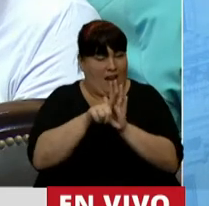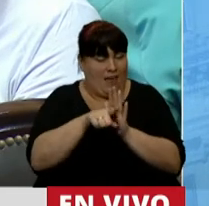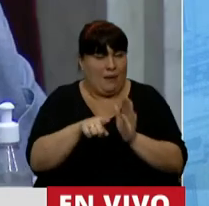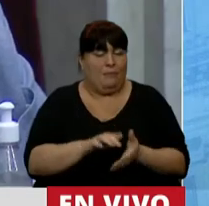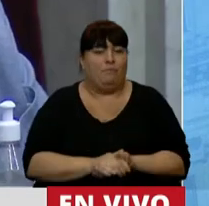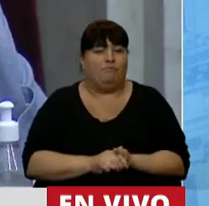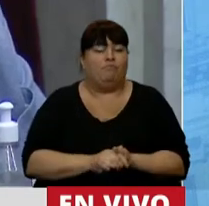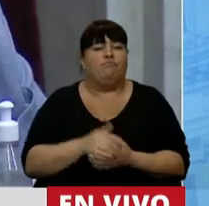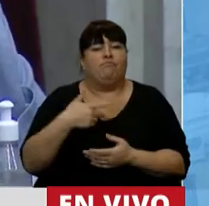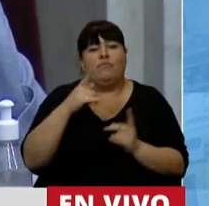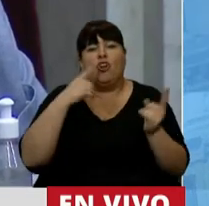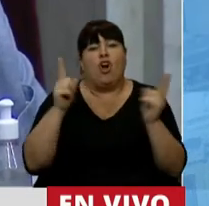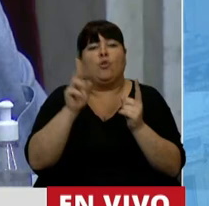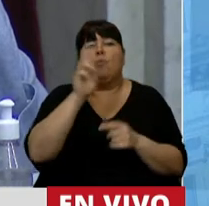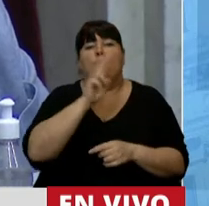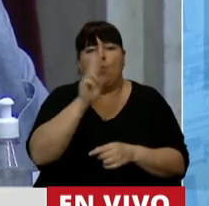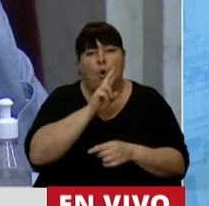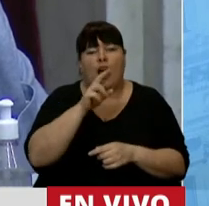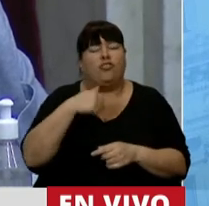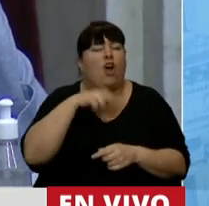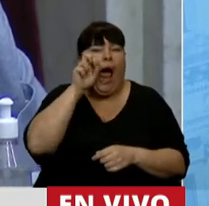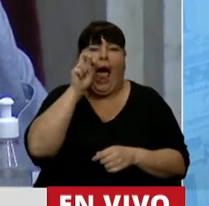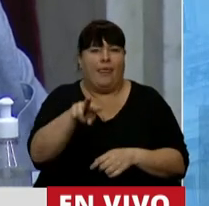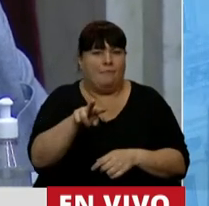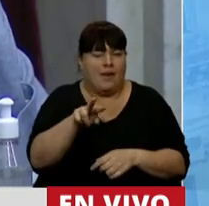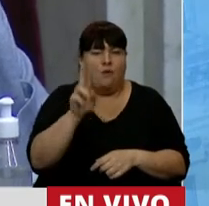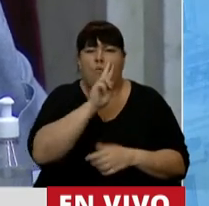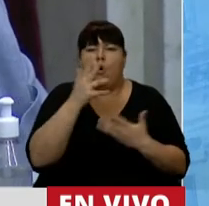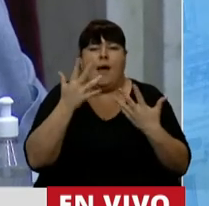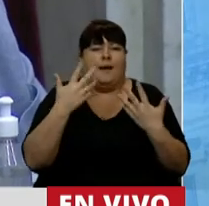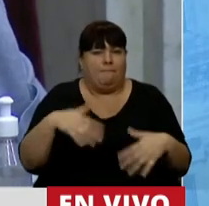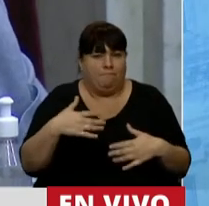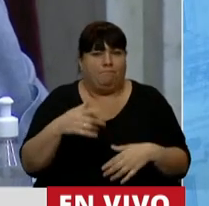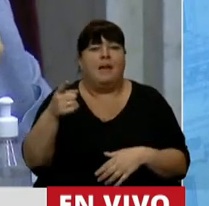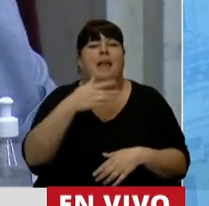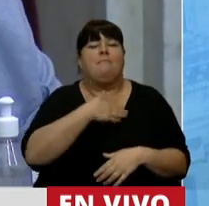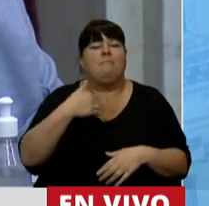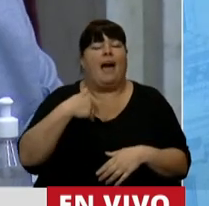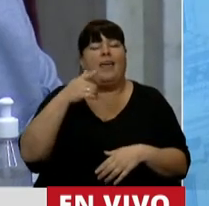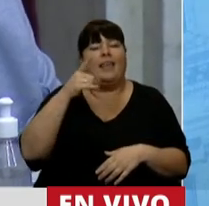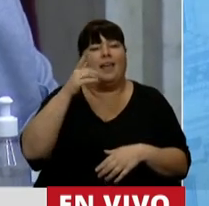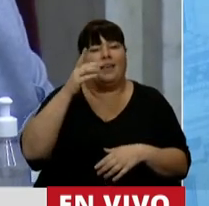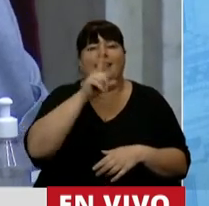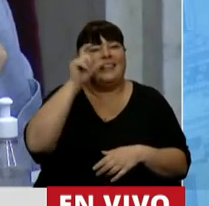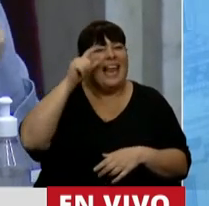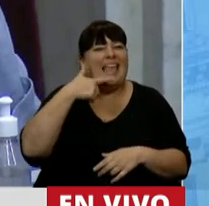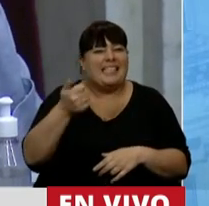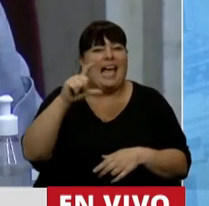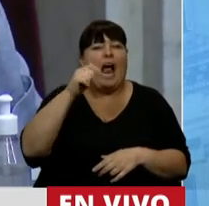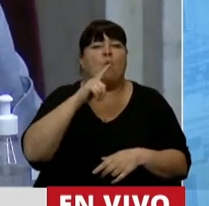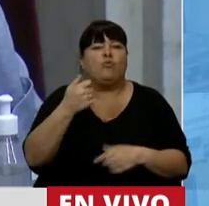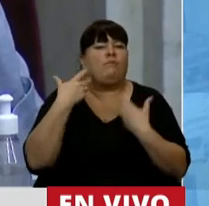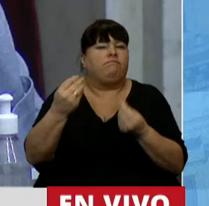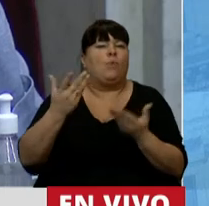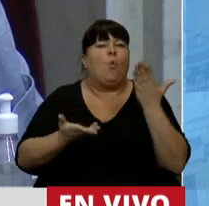Y así lo sintetiza una mujer a la que yo admiro, una gran mujer, que es la madre Teresa de Calcuta, que dio su vida por la justicia